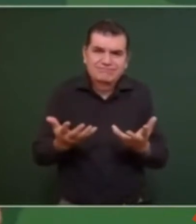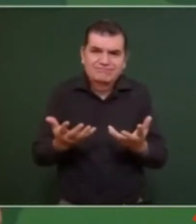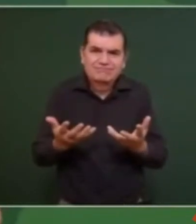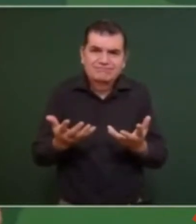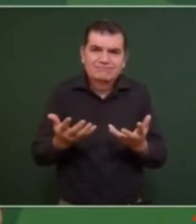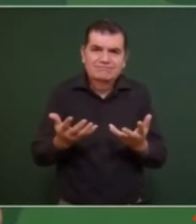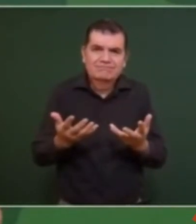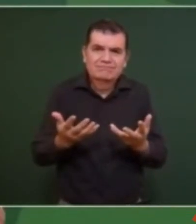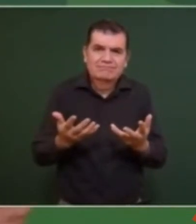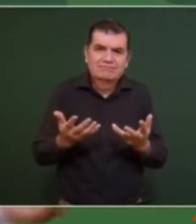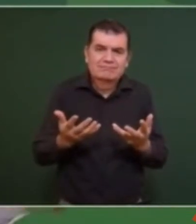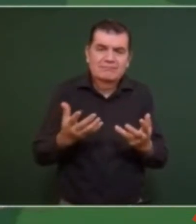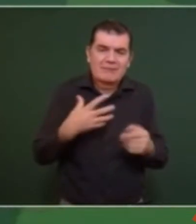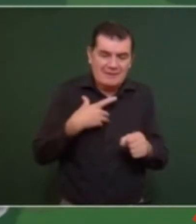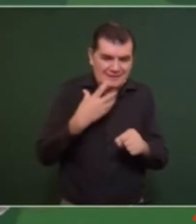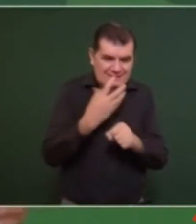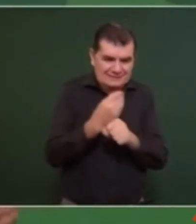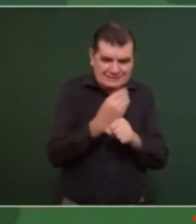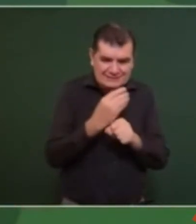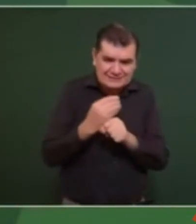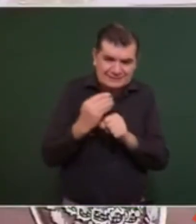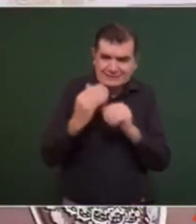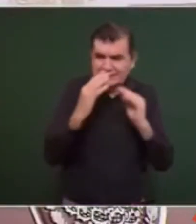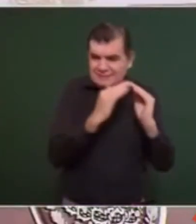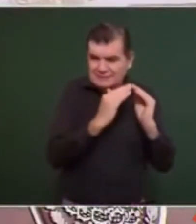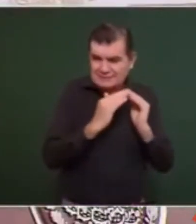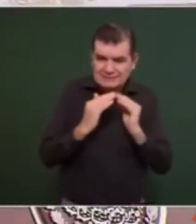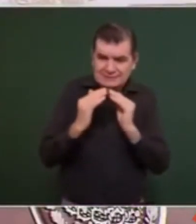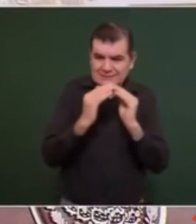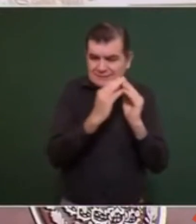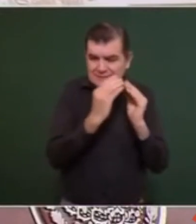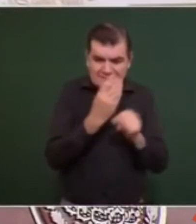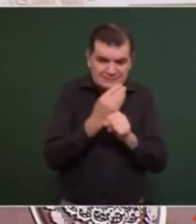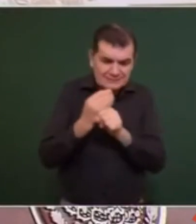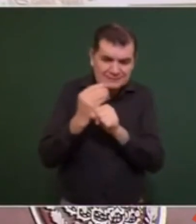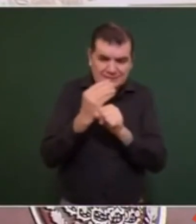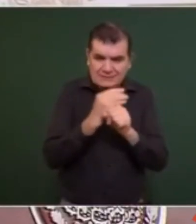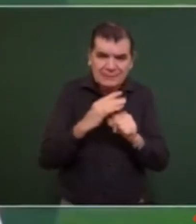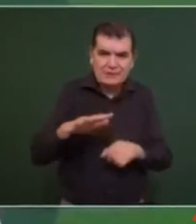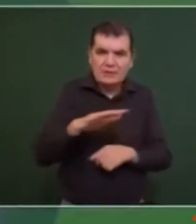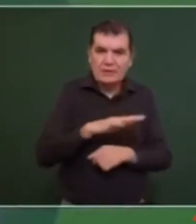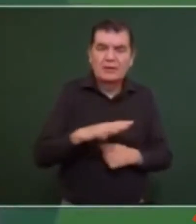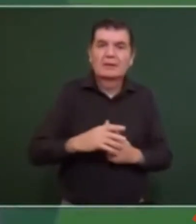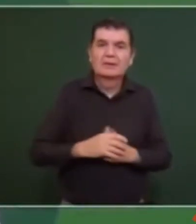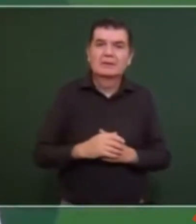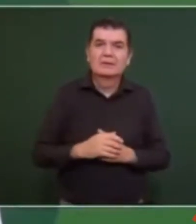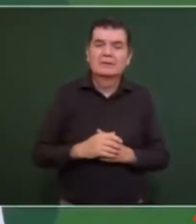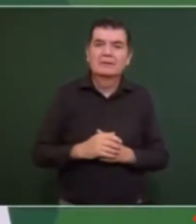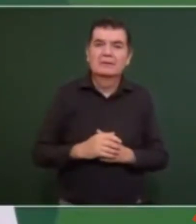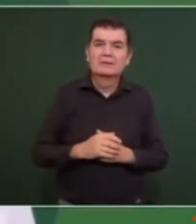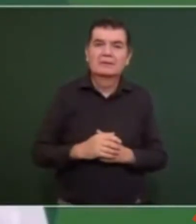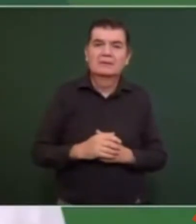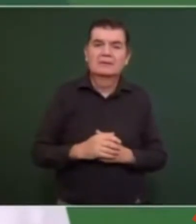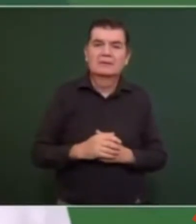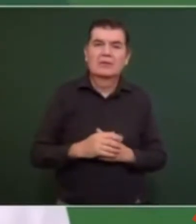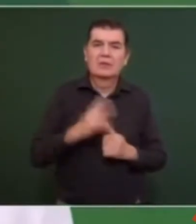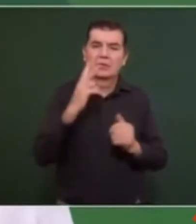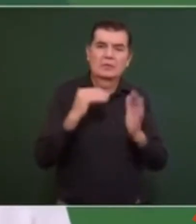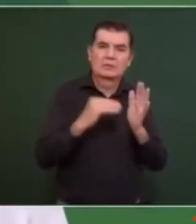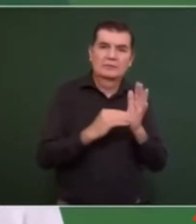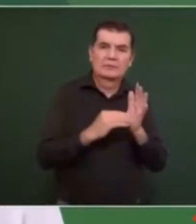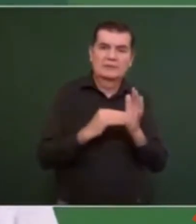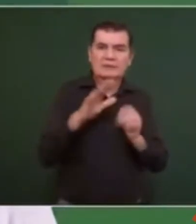La reconstrucción de 2